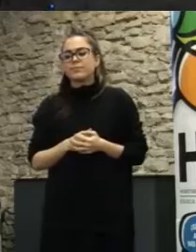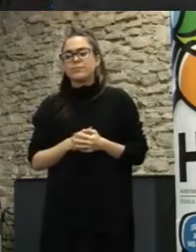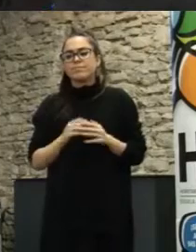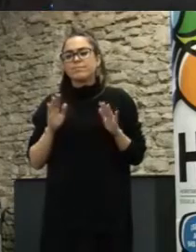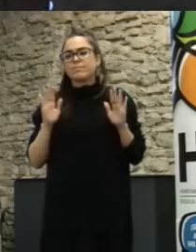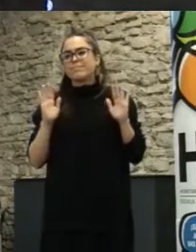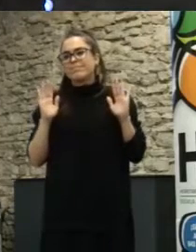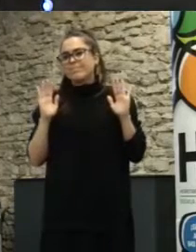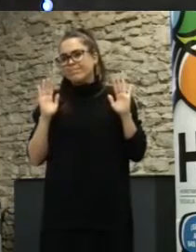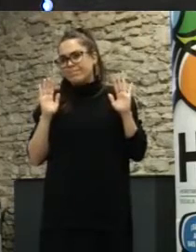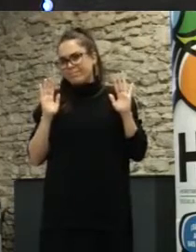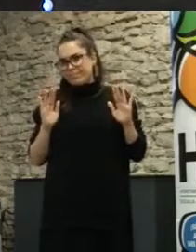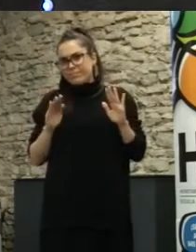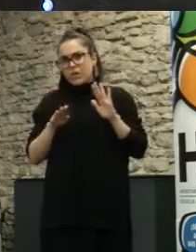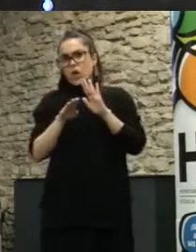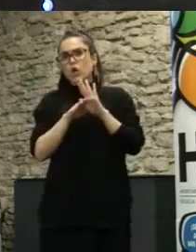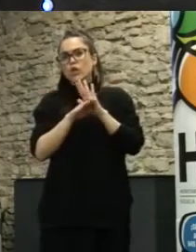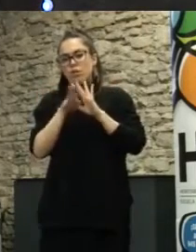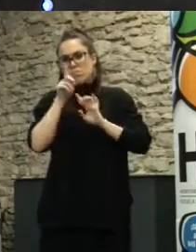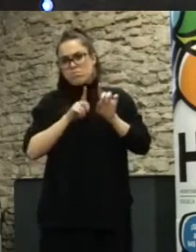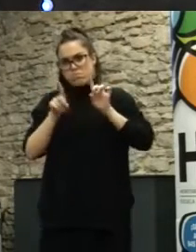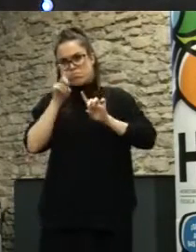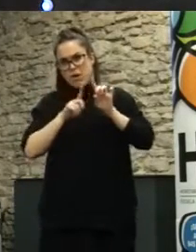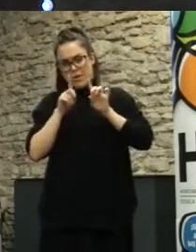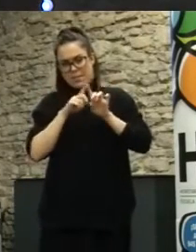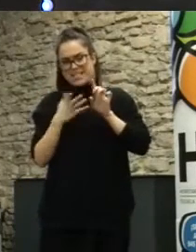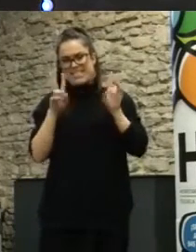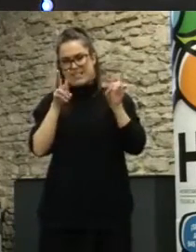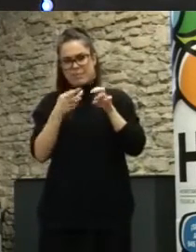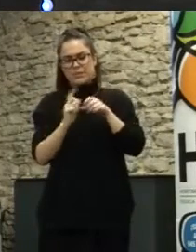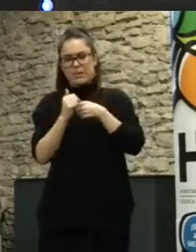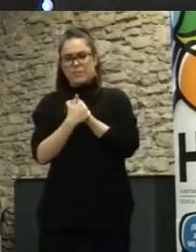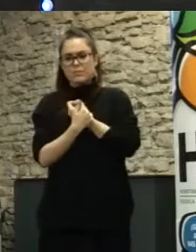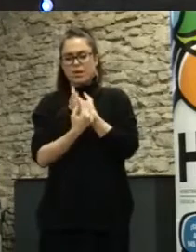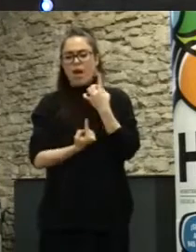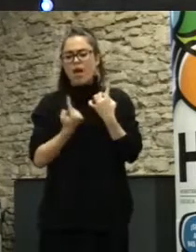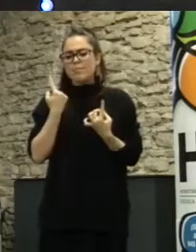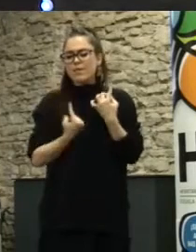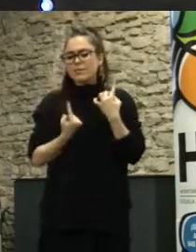brechas que se producen dentro de la participación. Yo creo que aquí hay, a veces,